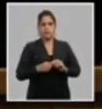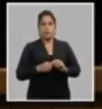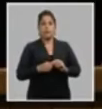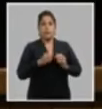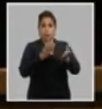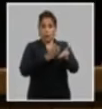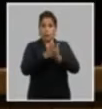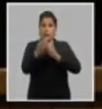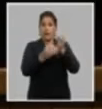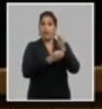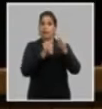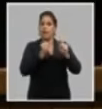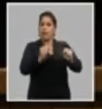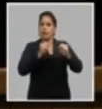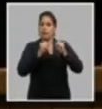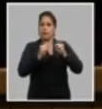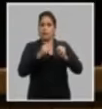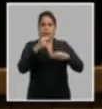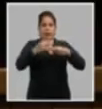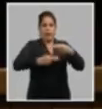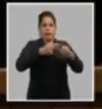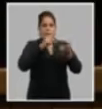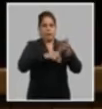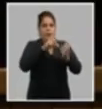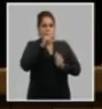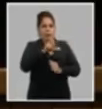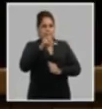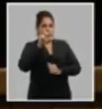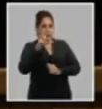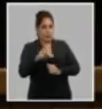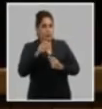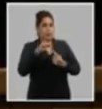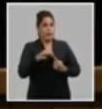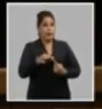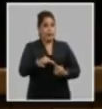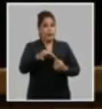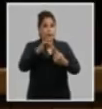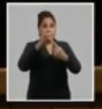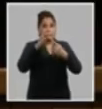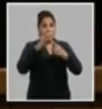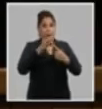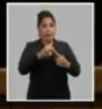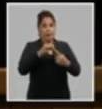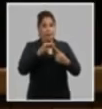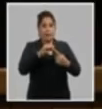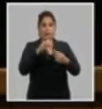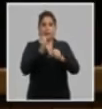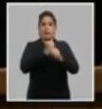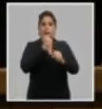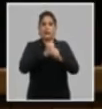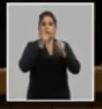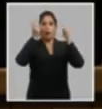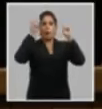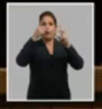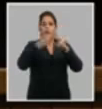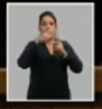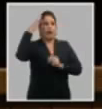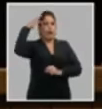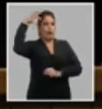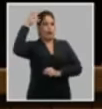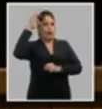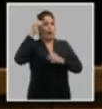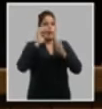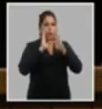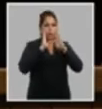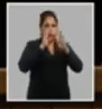continuar fortaleciendo la actuación del partido esencialmente en lo referido al trabajo político ideológico